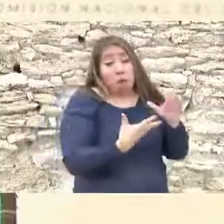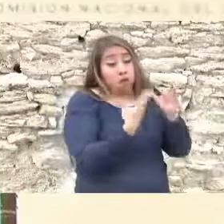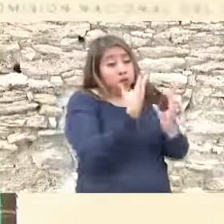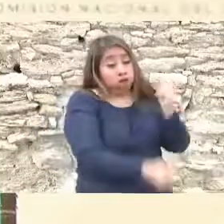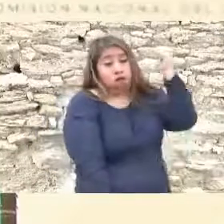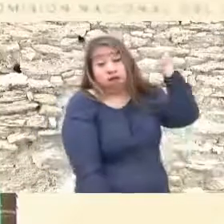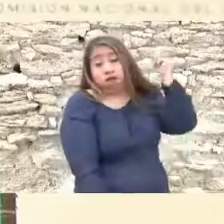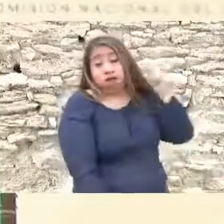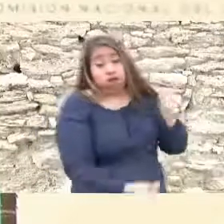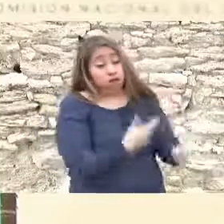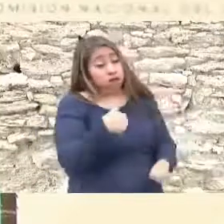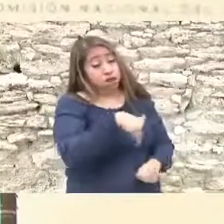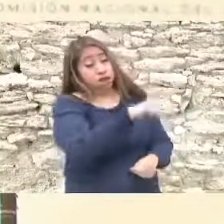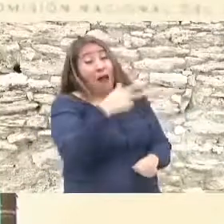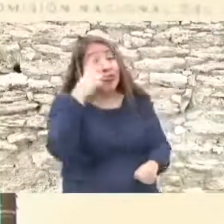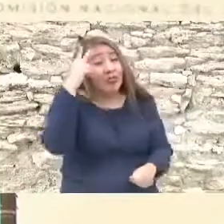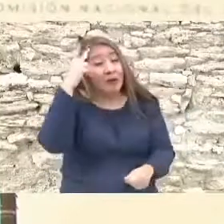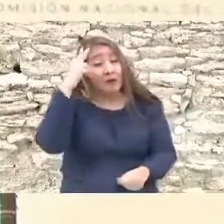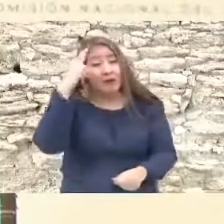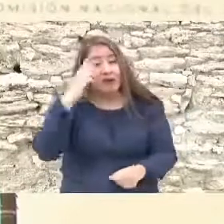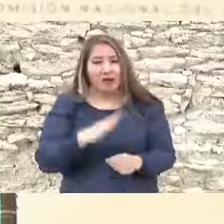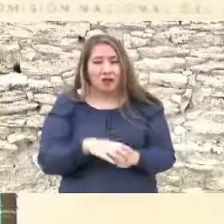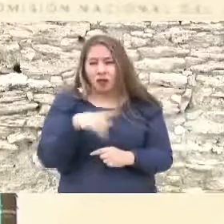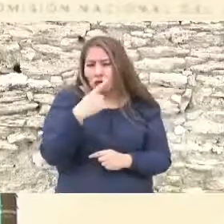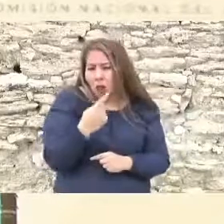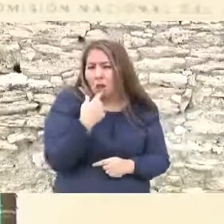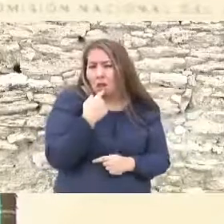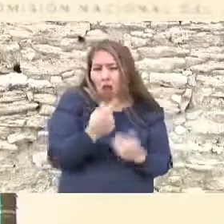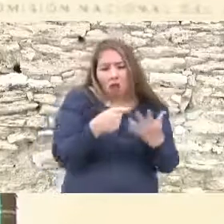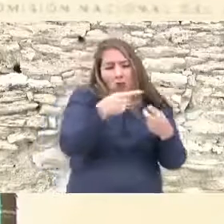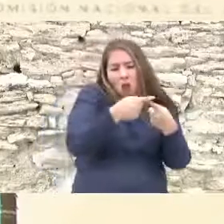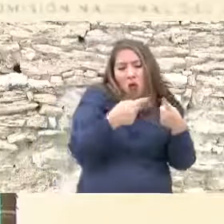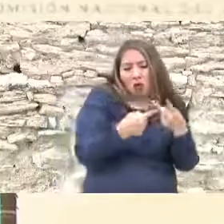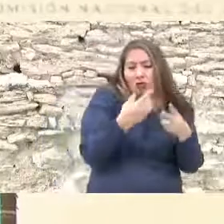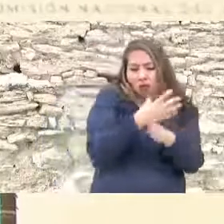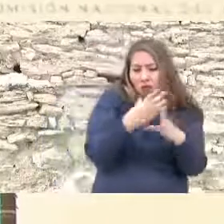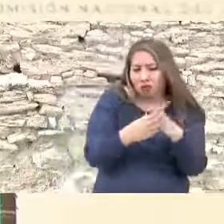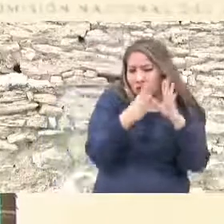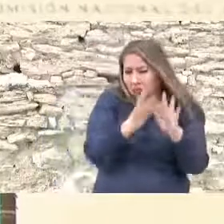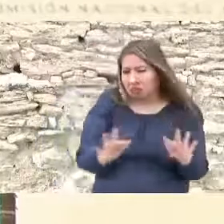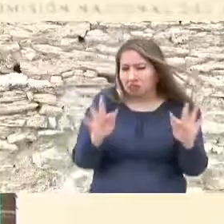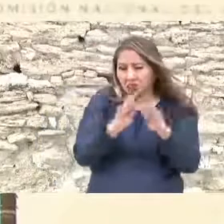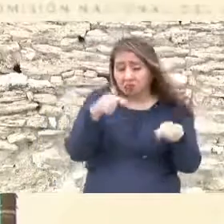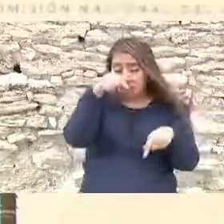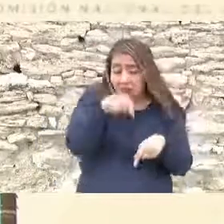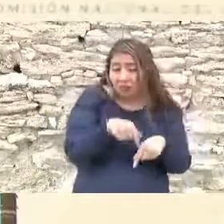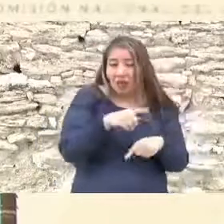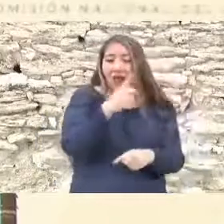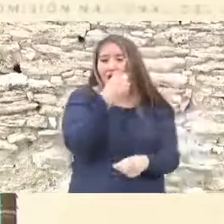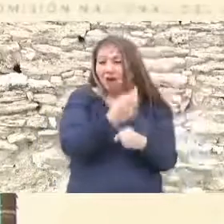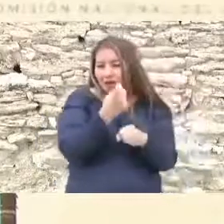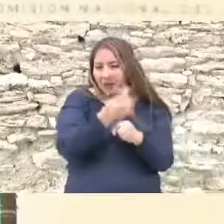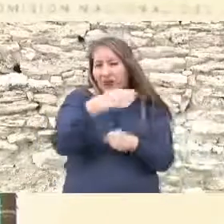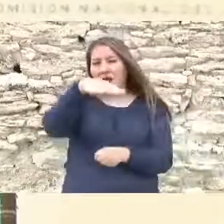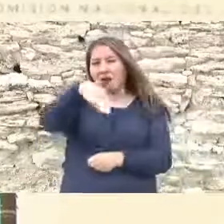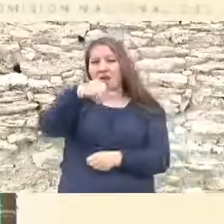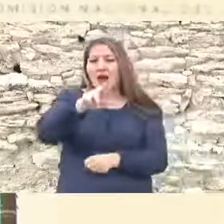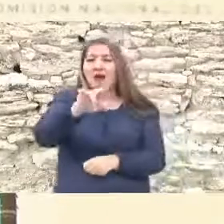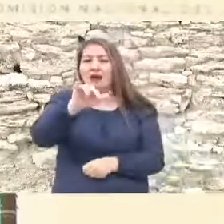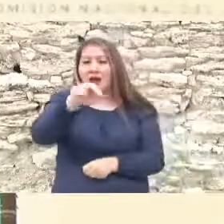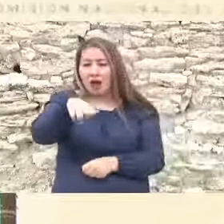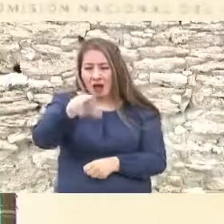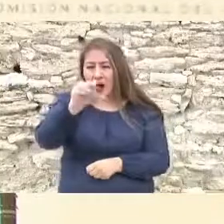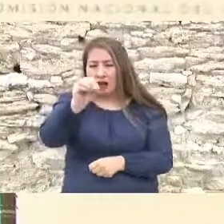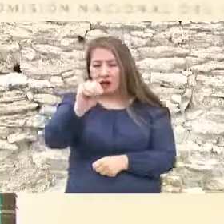señalar dos partes en la historia de la vida de Mariano Escobedo que tienen que ver con esta región. La primera parte la narra